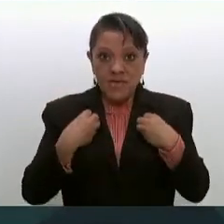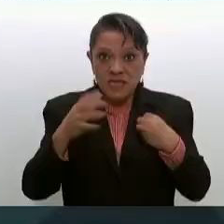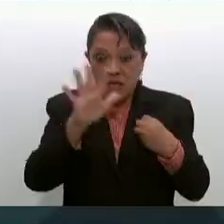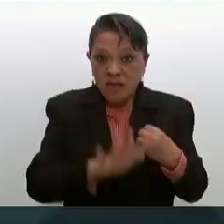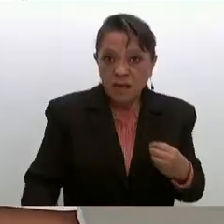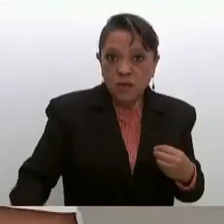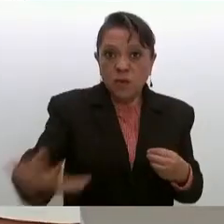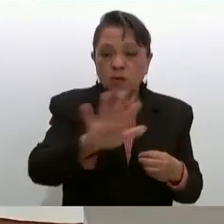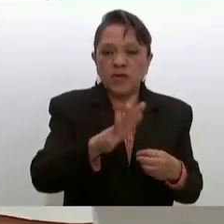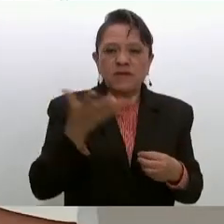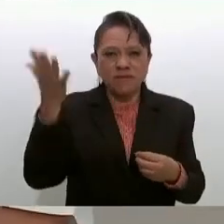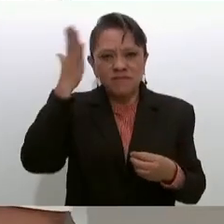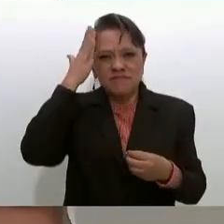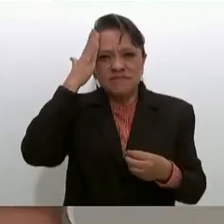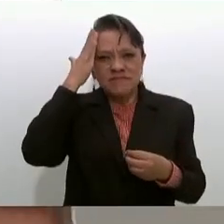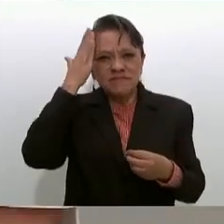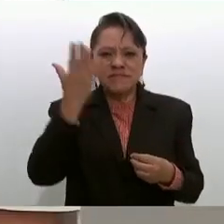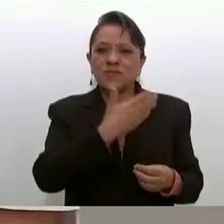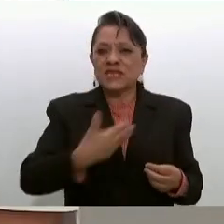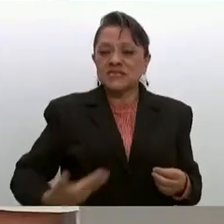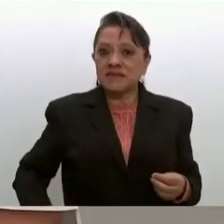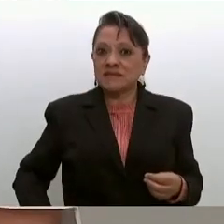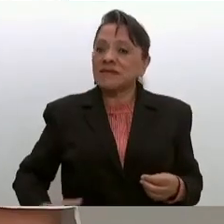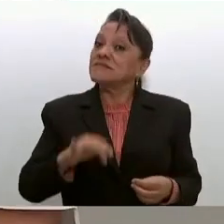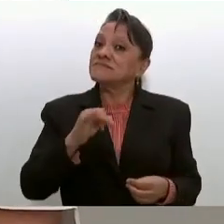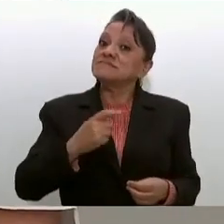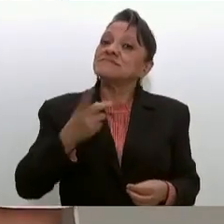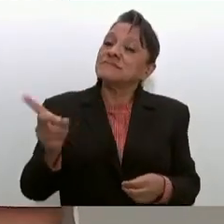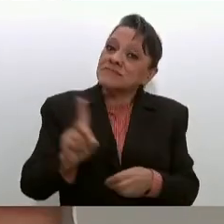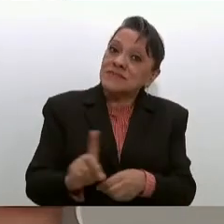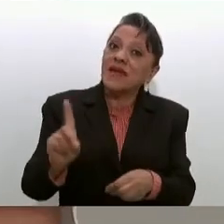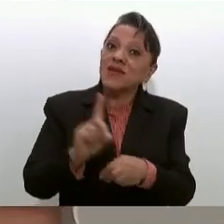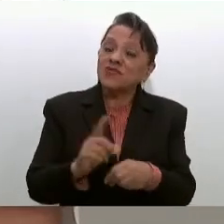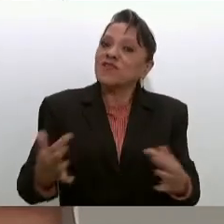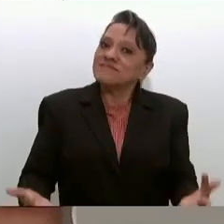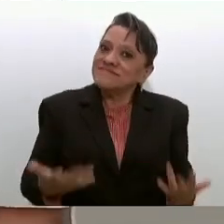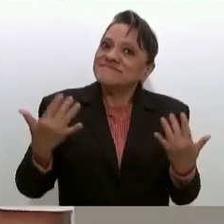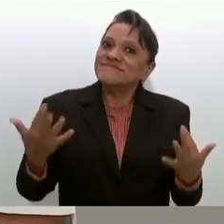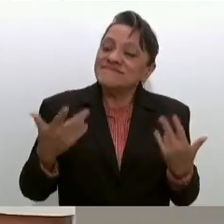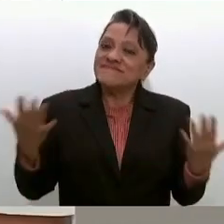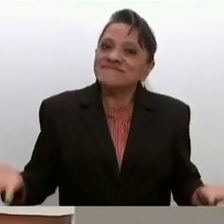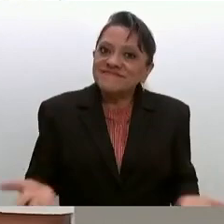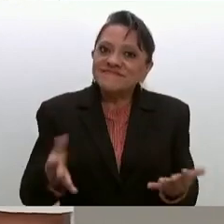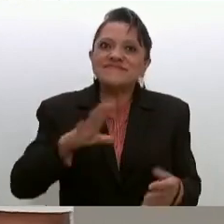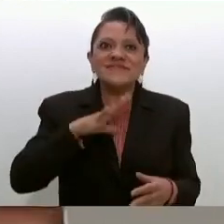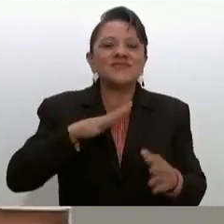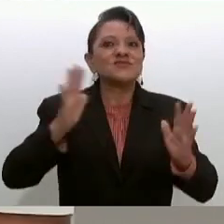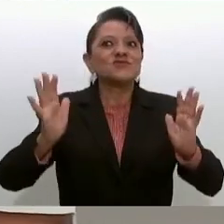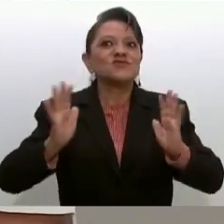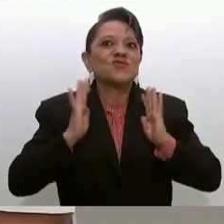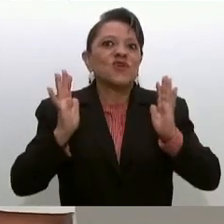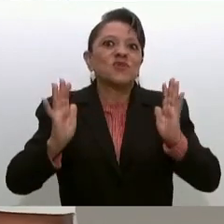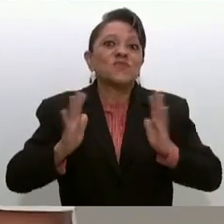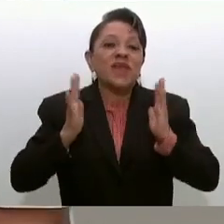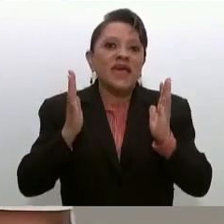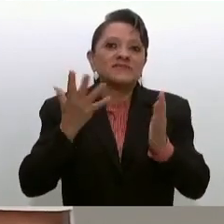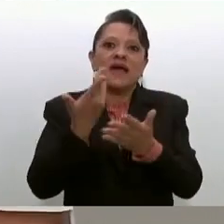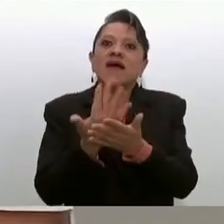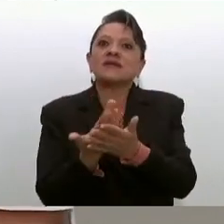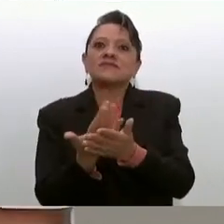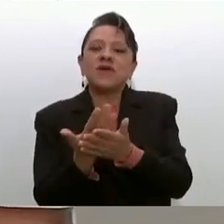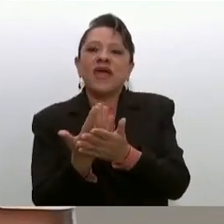presidente está siendo muy estimulante a diario. A diario hay sorpresas, esperanzas,